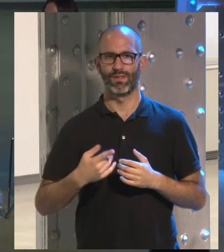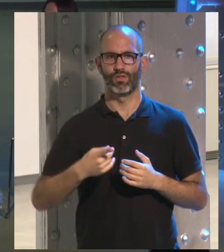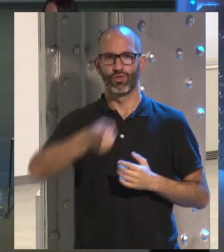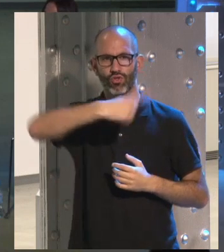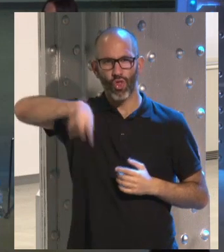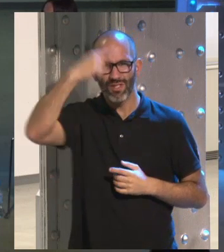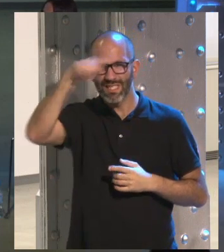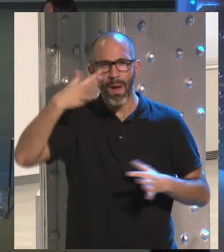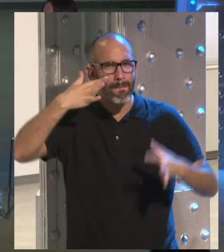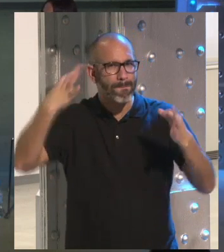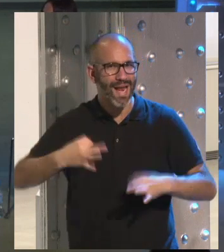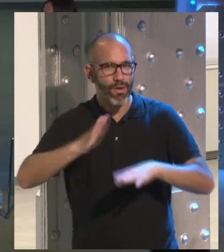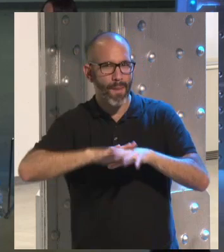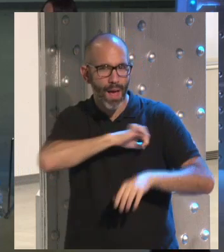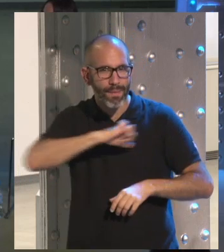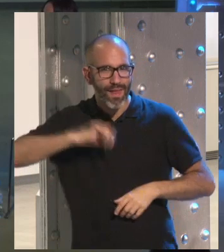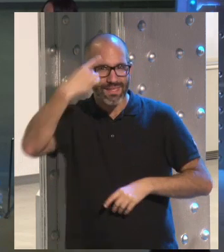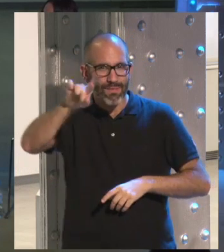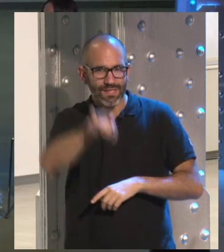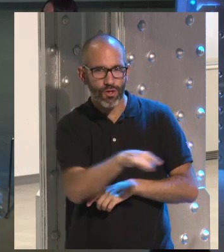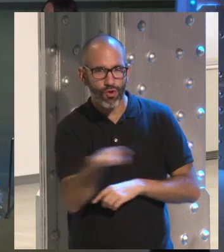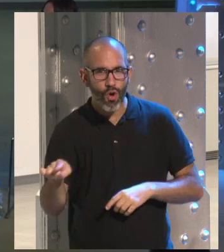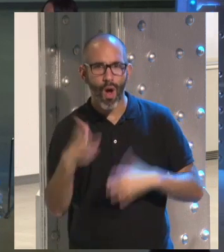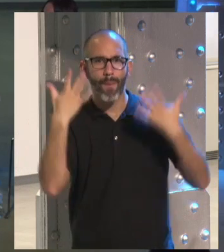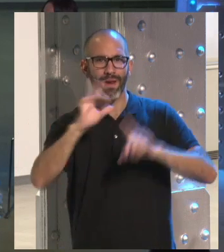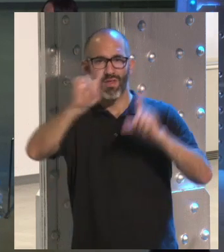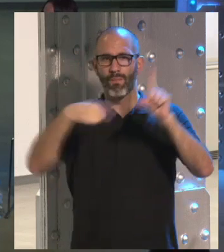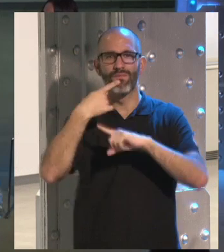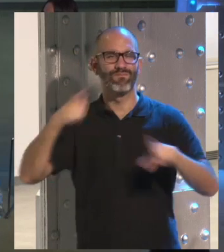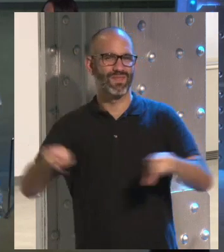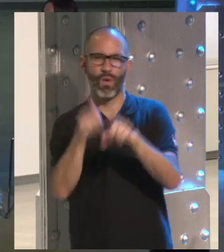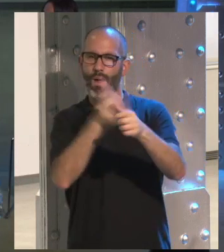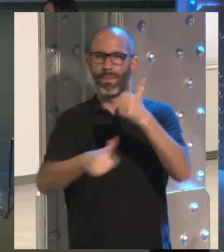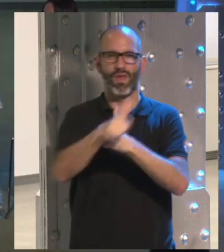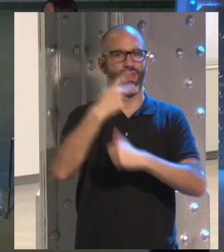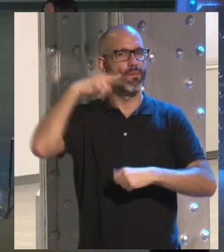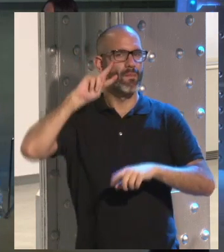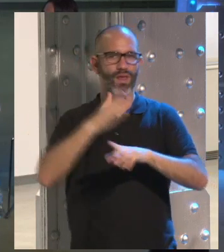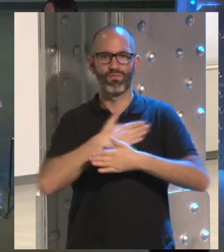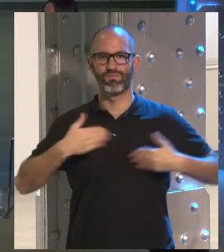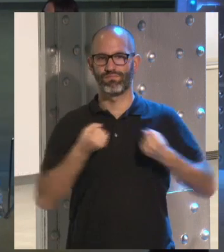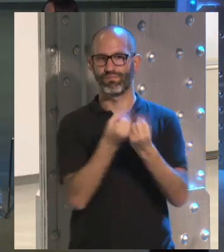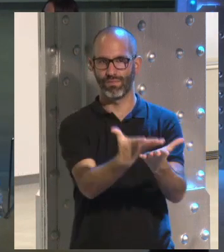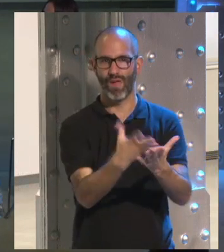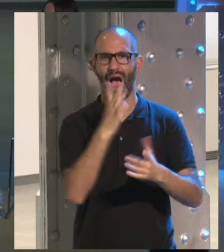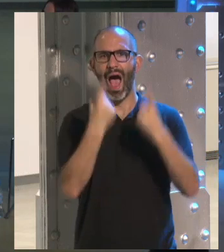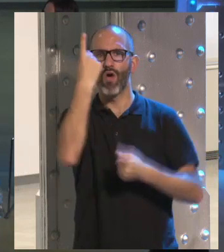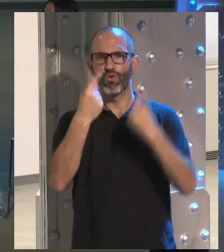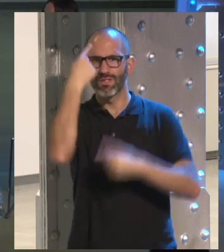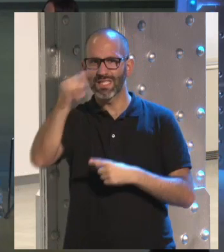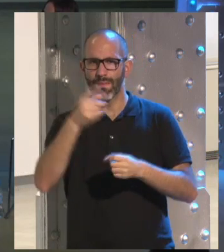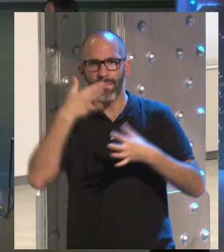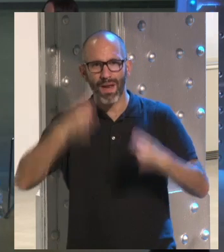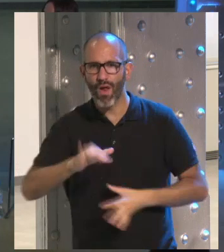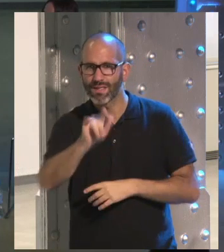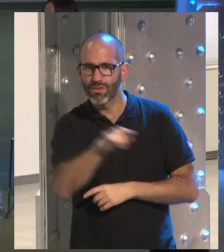Conscientes del riesgo para la privacidad. Pero se prioriza el compartir la experiencia. Algunos no saben que hay riesgo, sobre todo los chavales